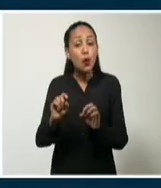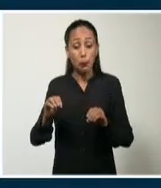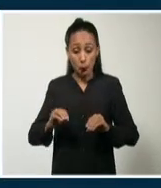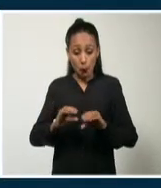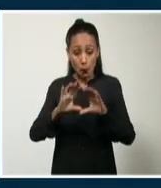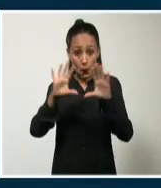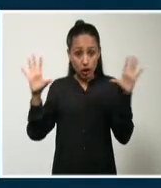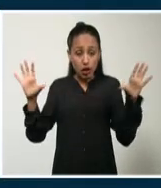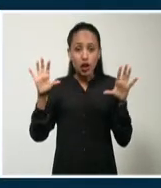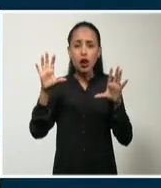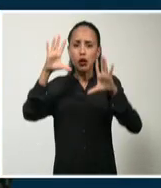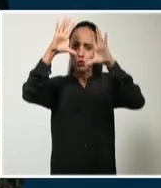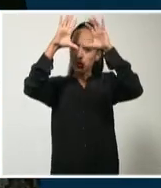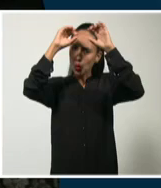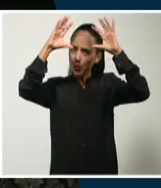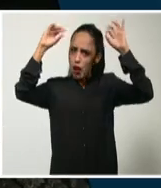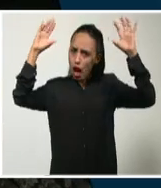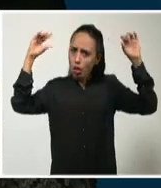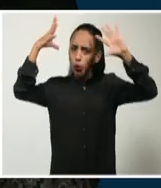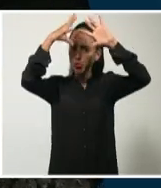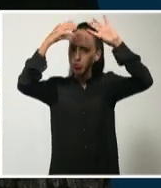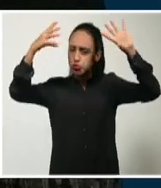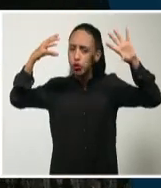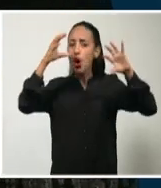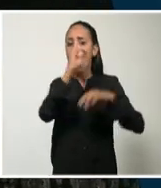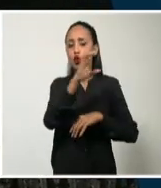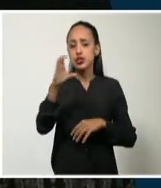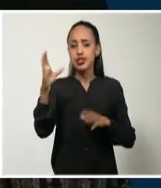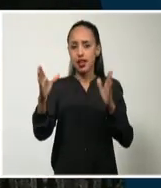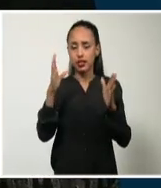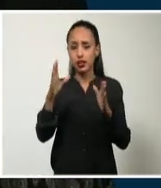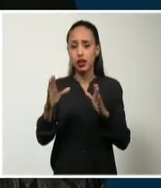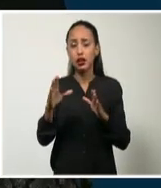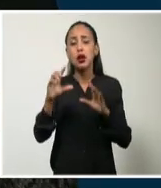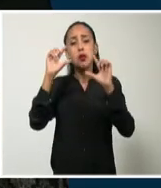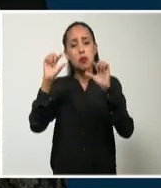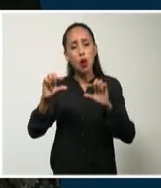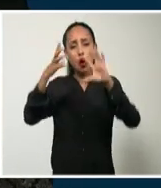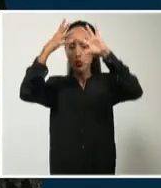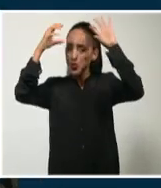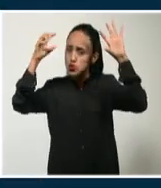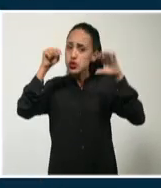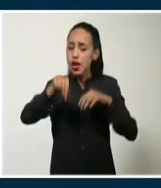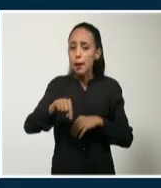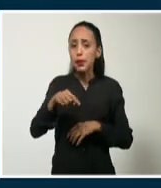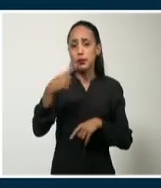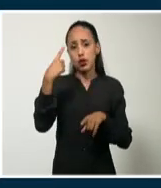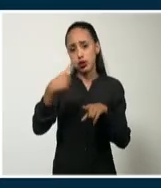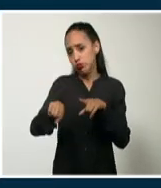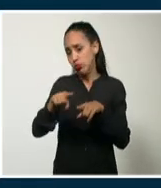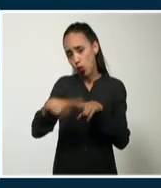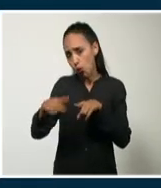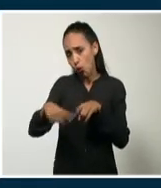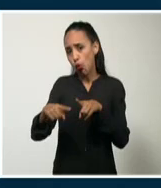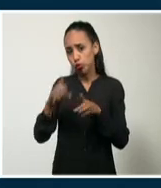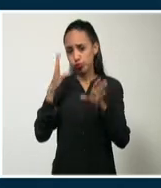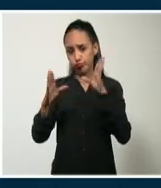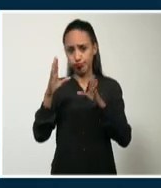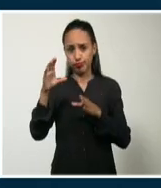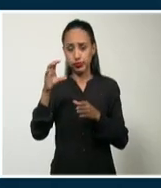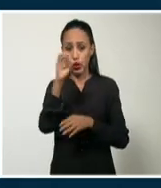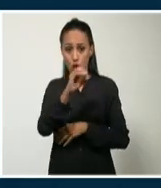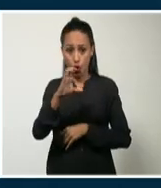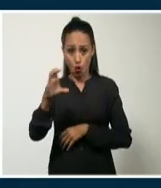con cielos parcialmente nublados en la parte occidental y poca nubosidad soleada a la mañana en el resto del país. Por la tarde estará